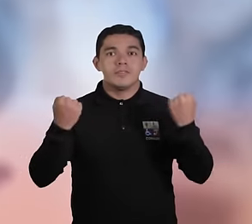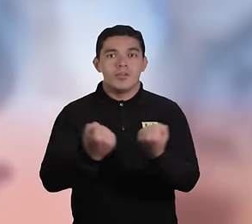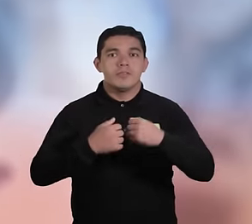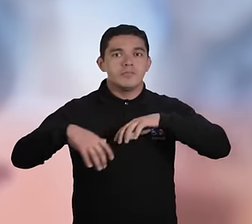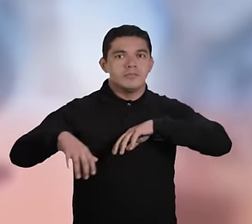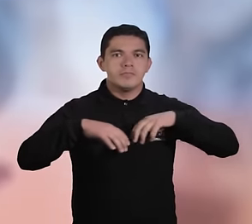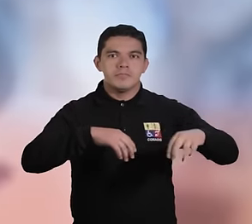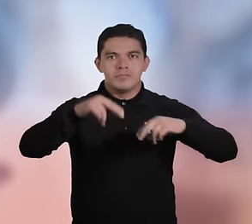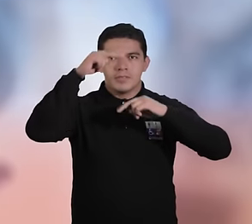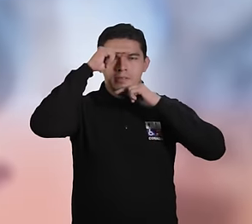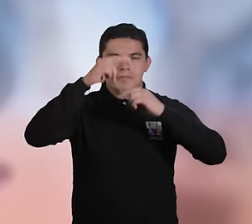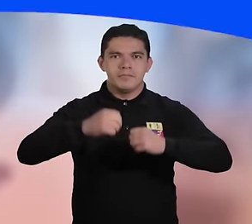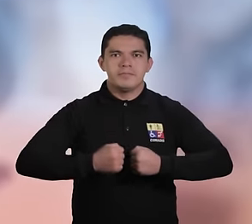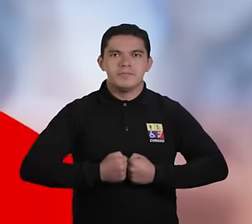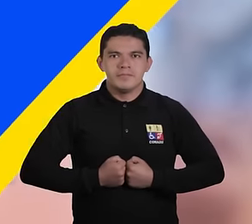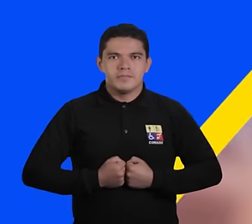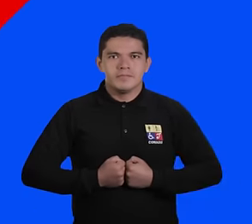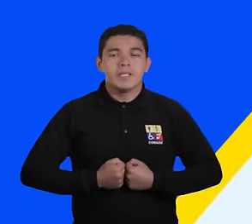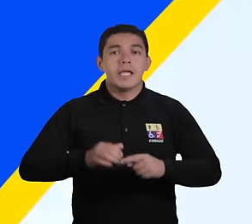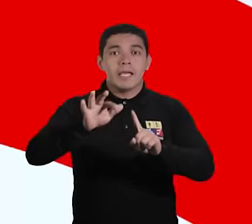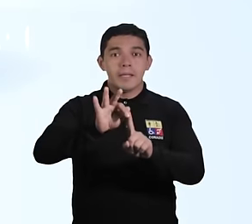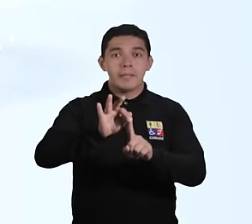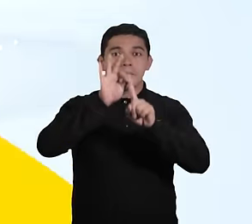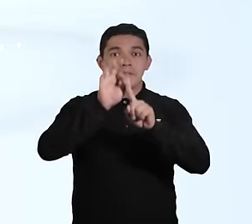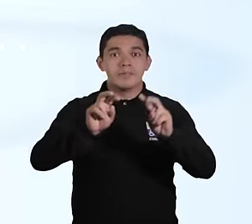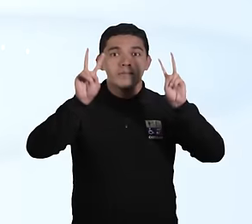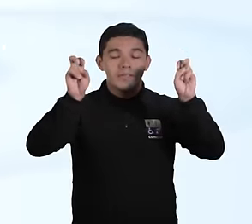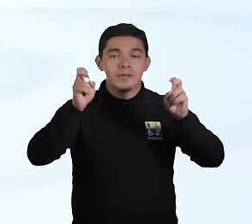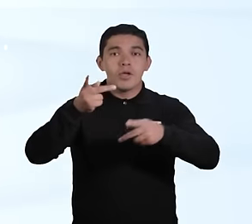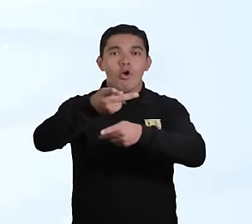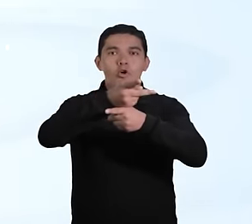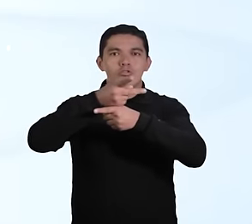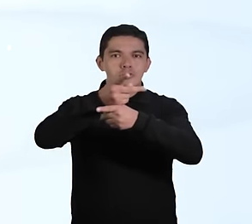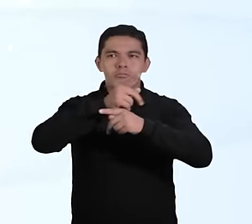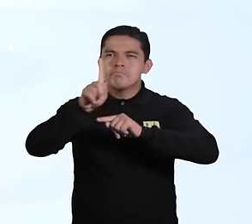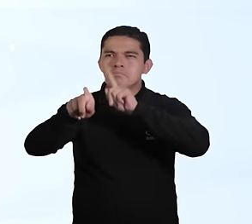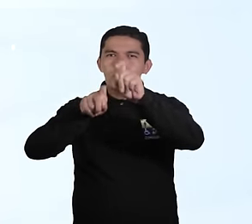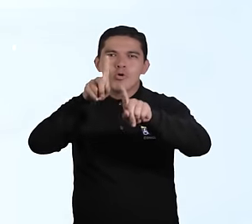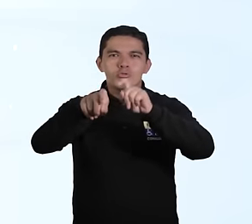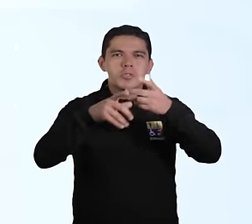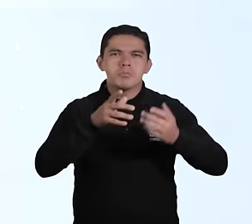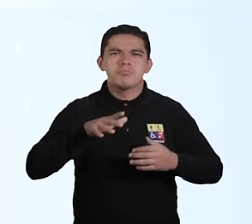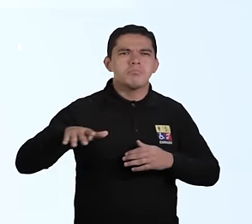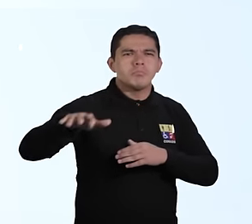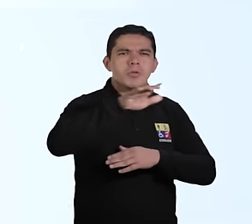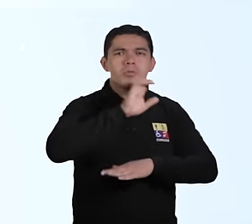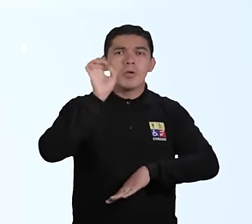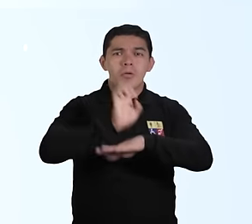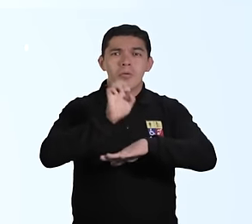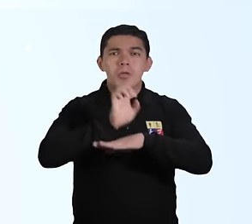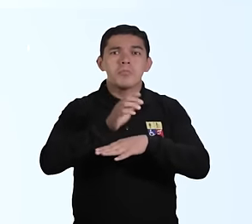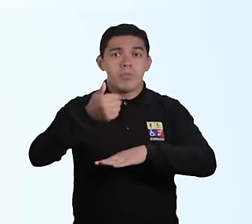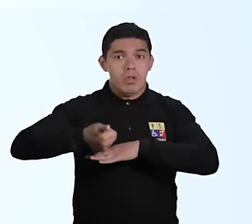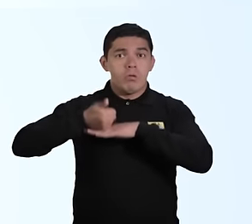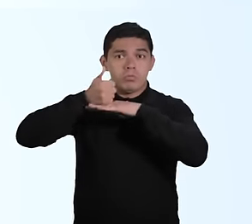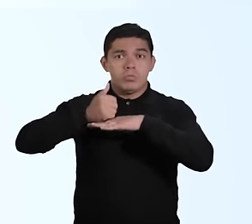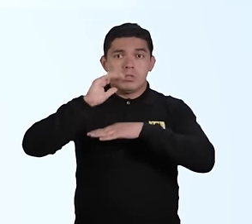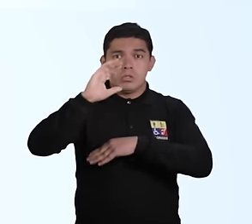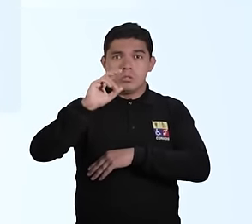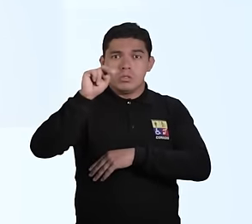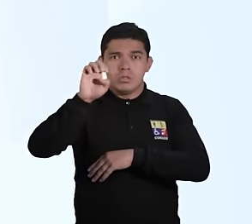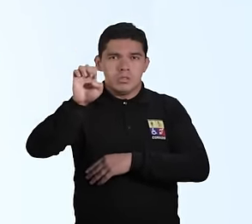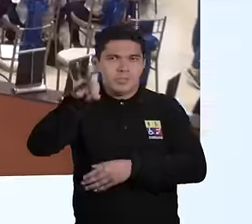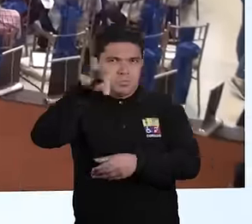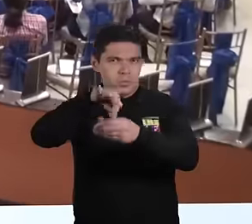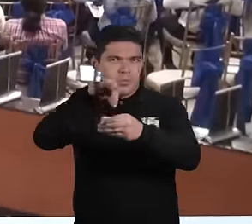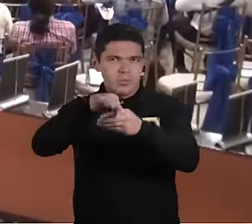Sociedad Viva TV Especial Consejos Consultivos Tras recorrer todo el país, las autoridades del